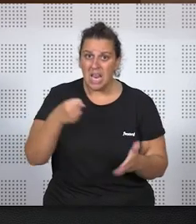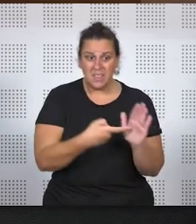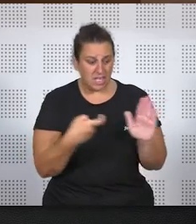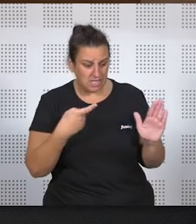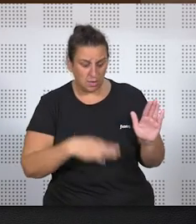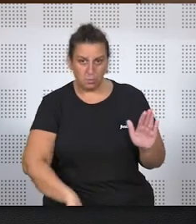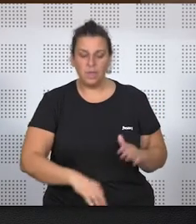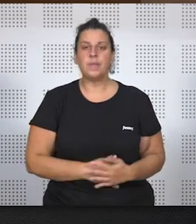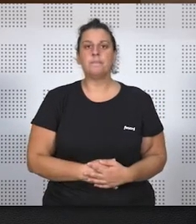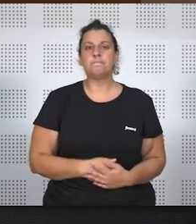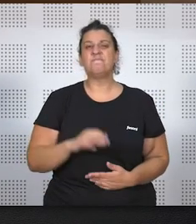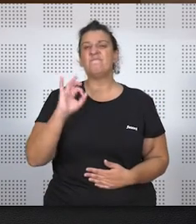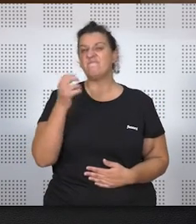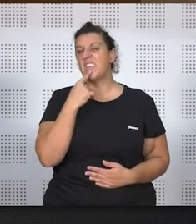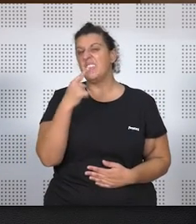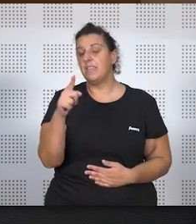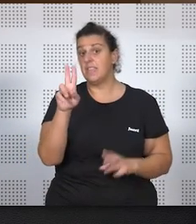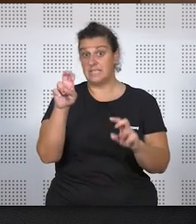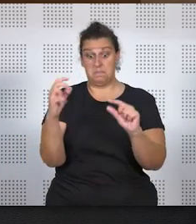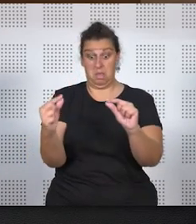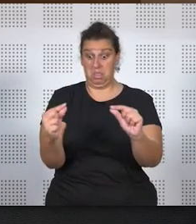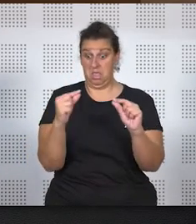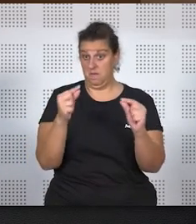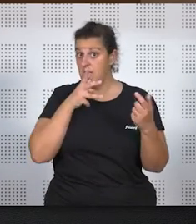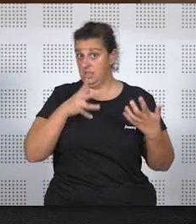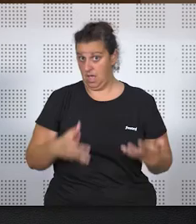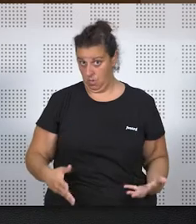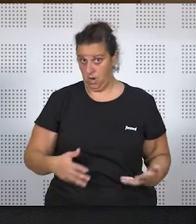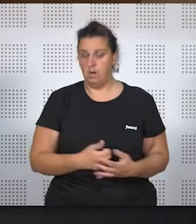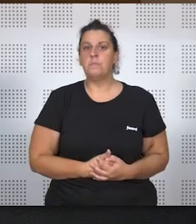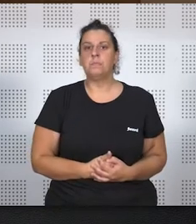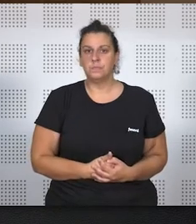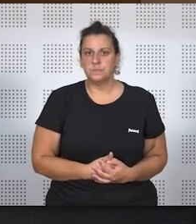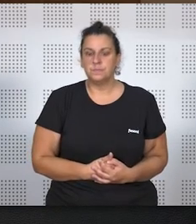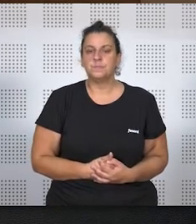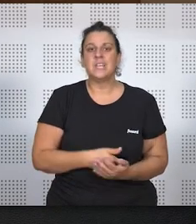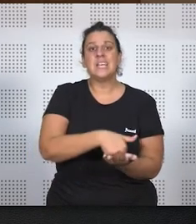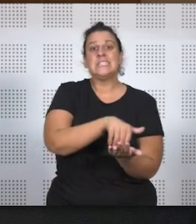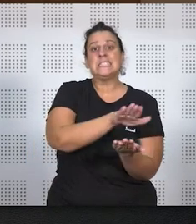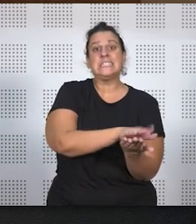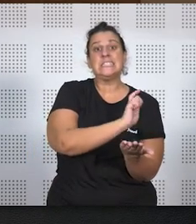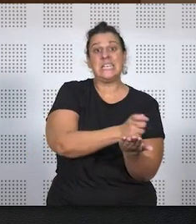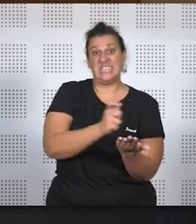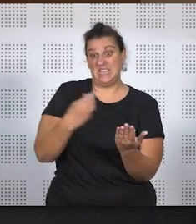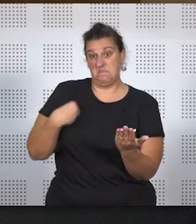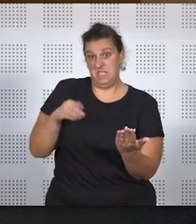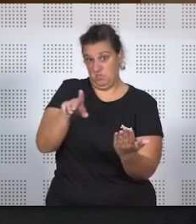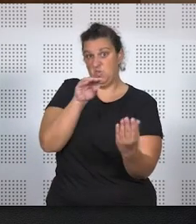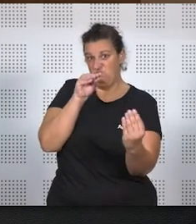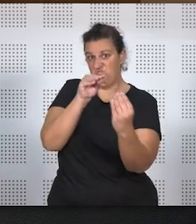dices, es una cuestión que está en debate en este preciso momento. Las sentencias parece que van por ese camino,